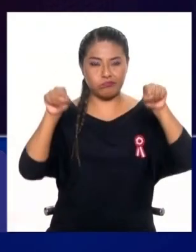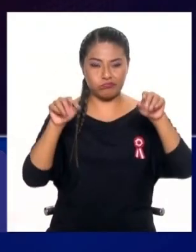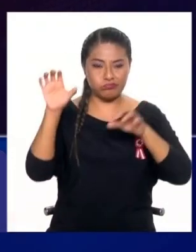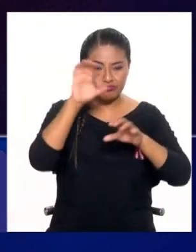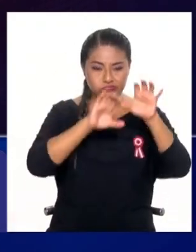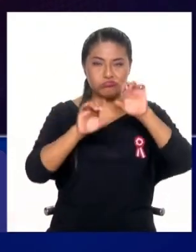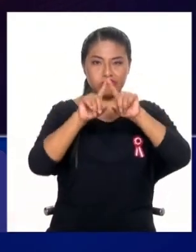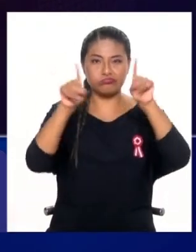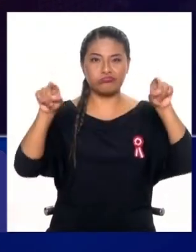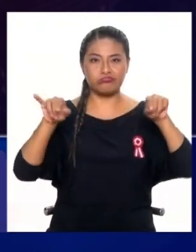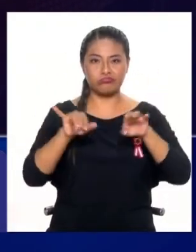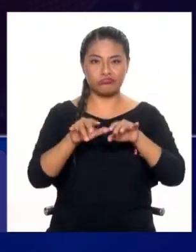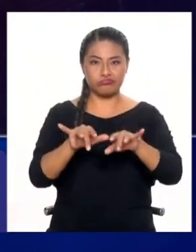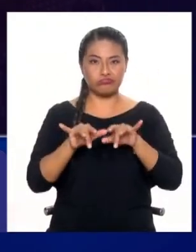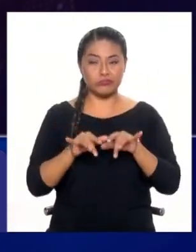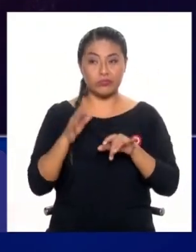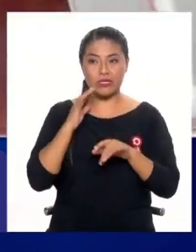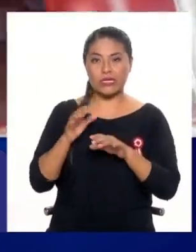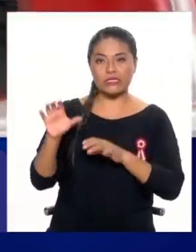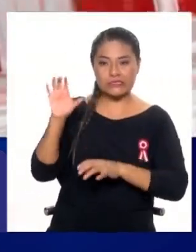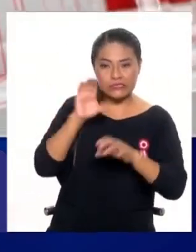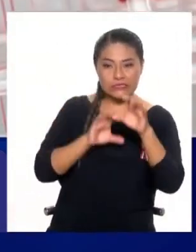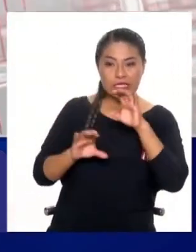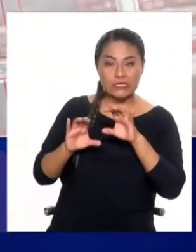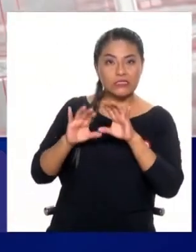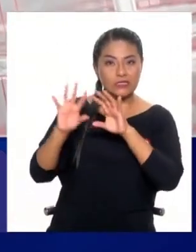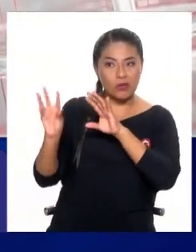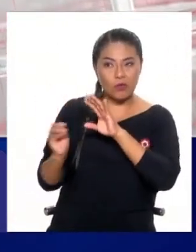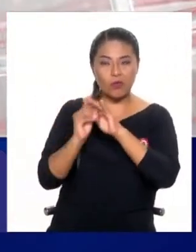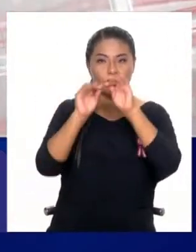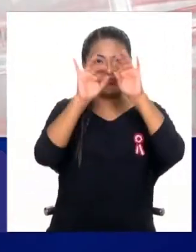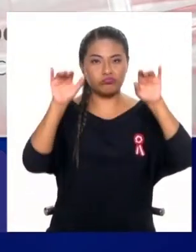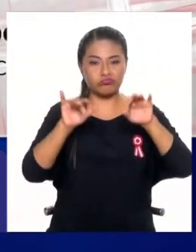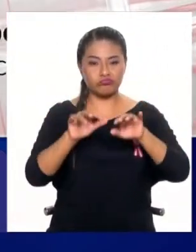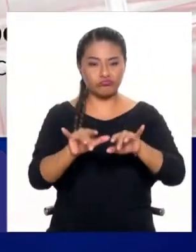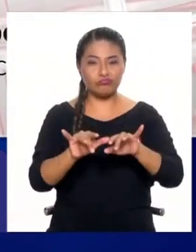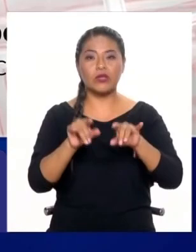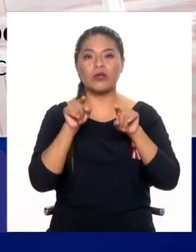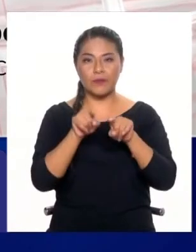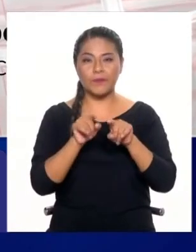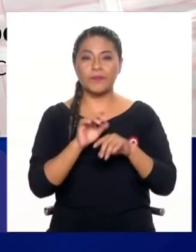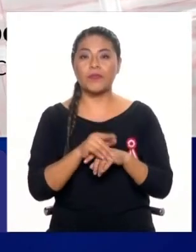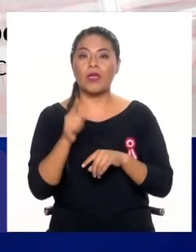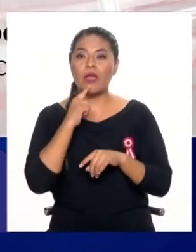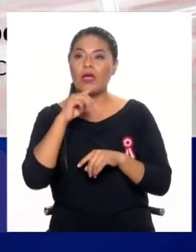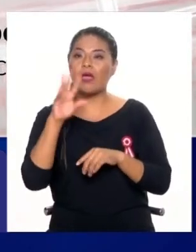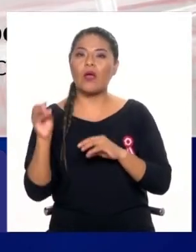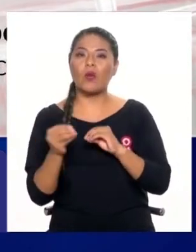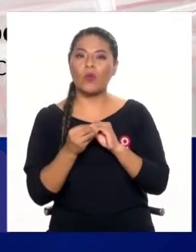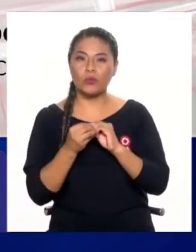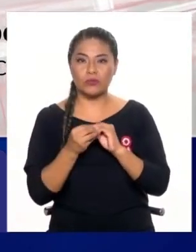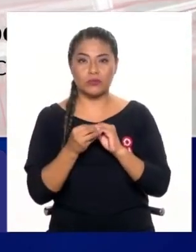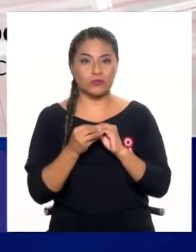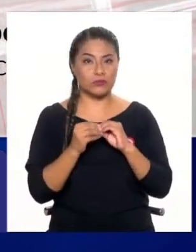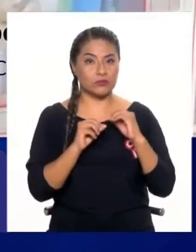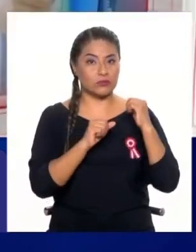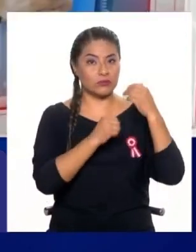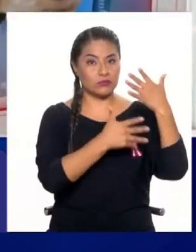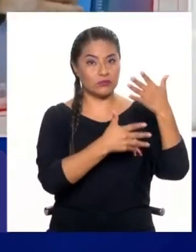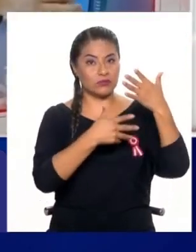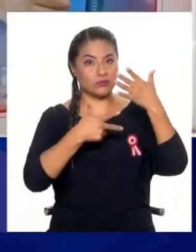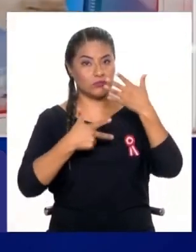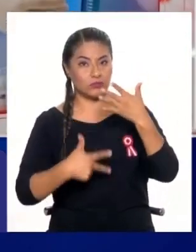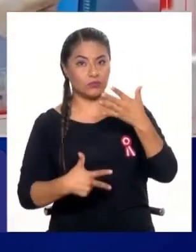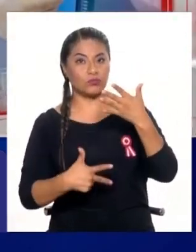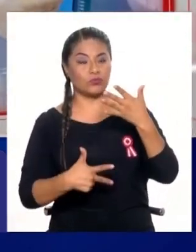La carrera madre, digamos, es la ciencia de la computación. Luego tienes una de las 18 áreas, ojo con eso, una